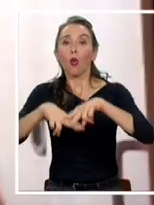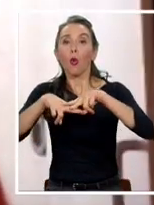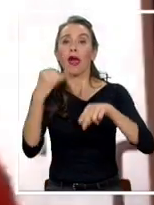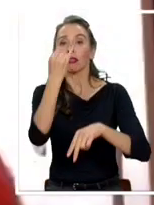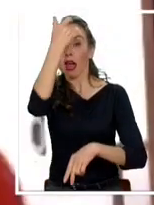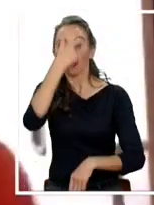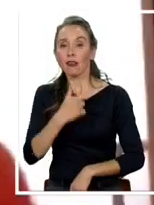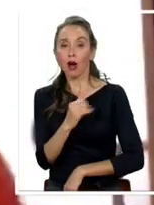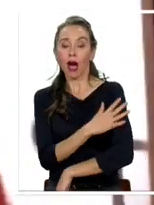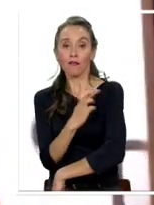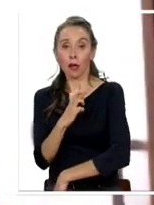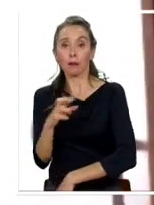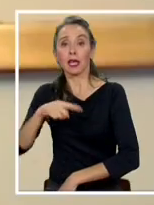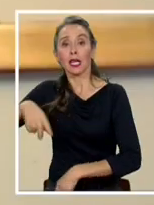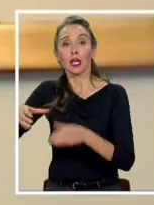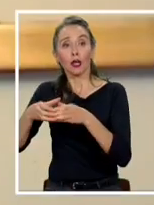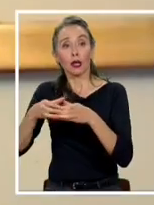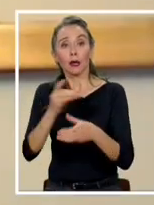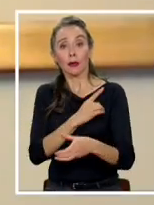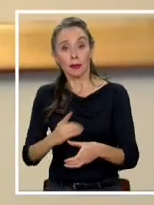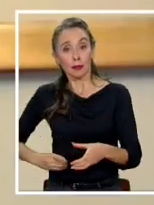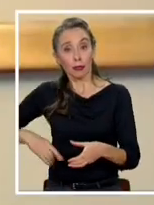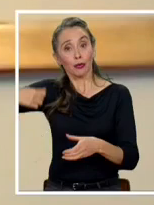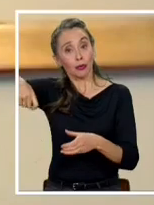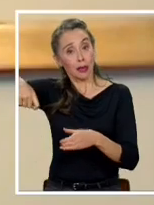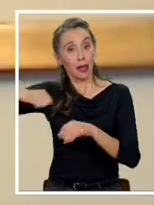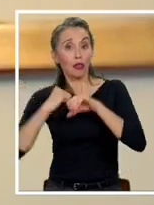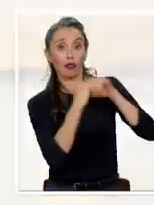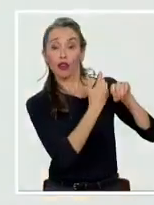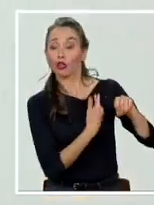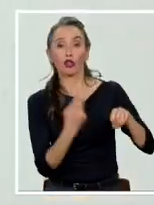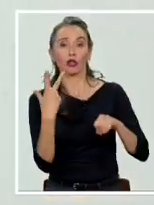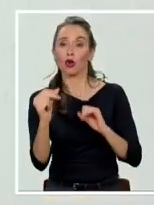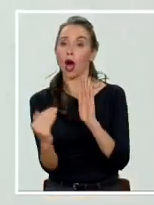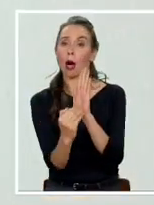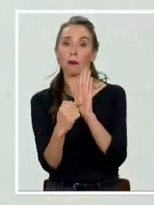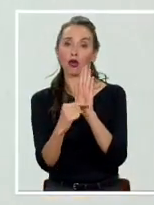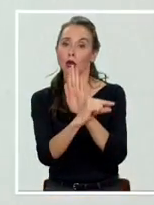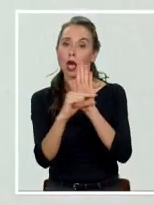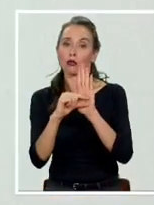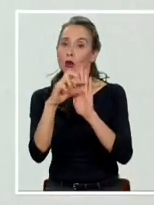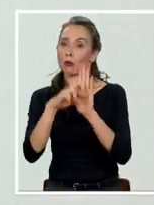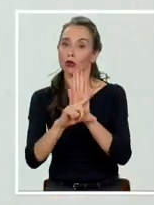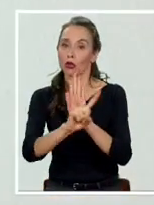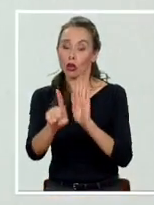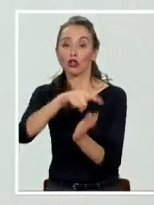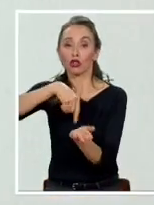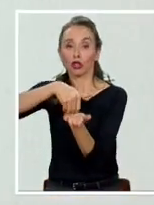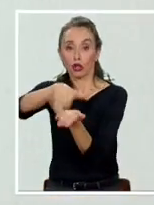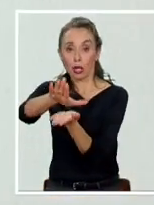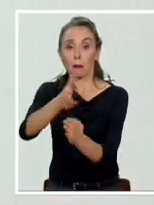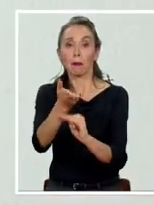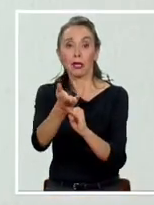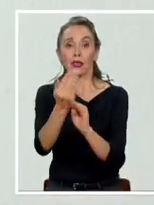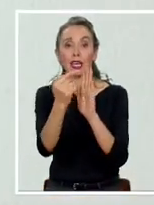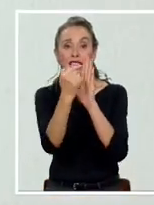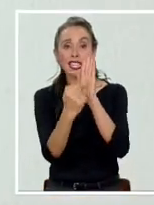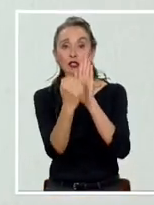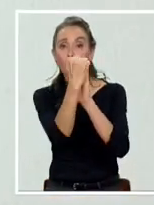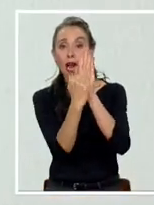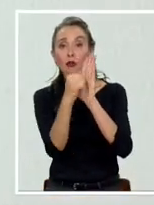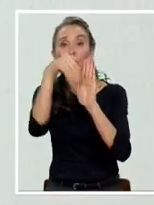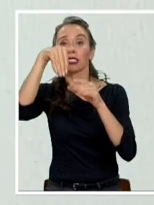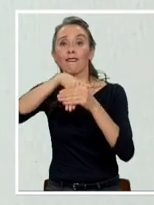Una idea que la oposición no está disponible para apoyar. Lo que rechazamos de plano y así lo vamos a hacer pidiendo votación separada